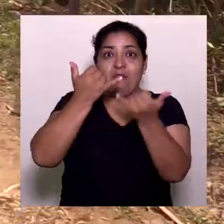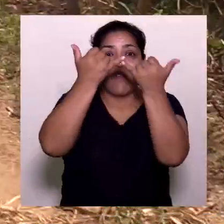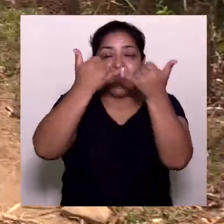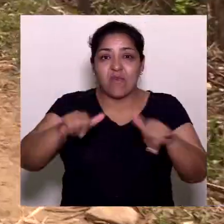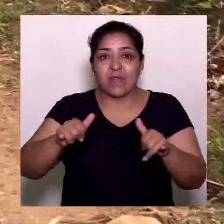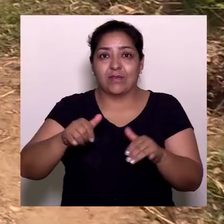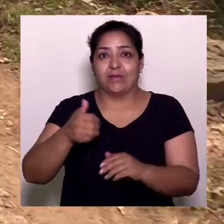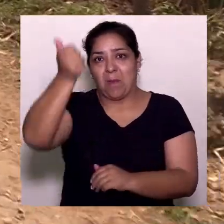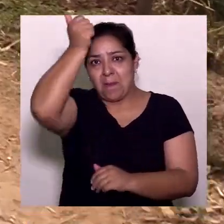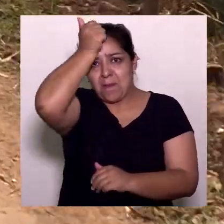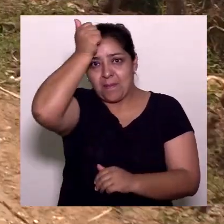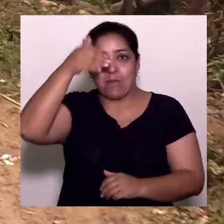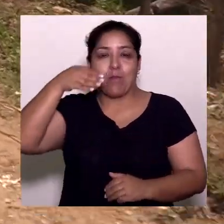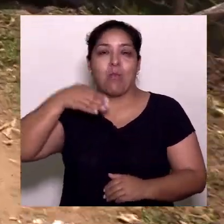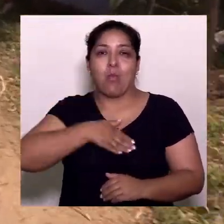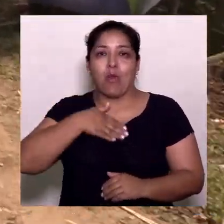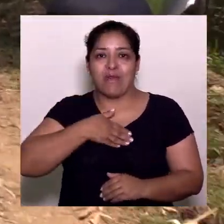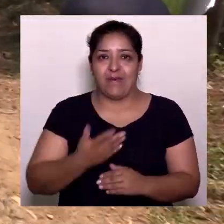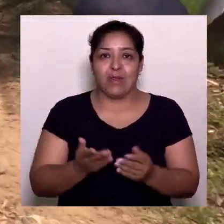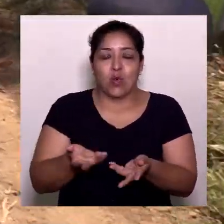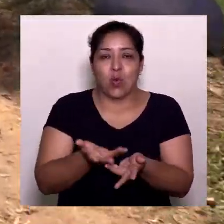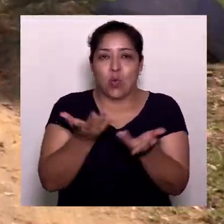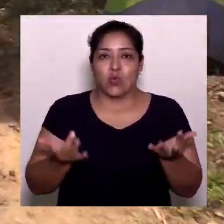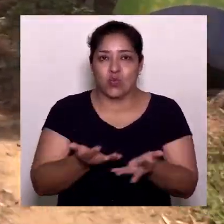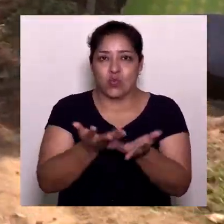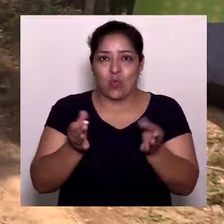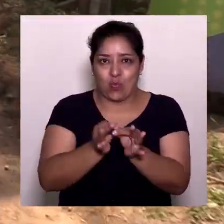en el monumento Piedra de Bolívar en Consacán.